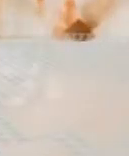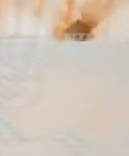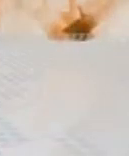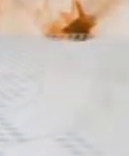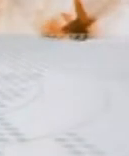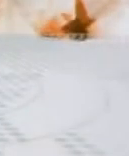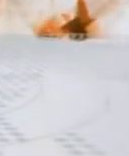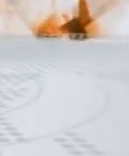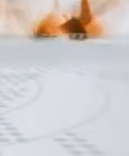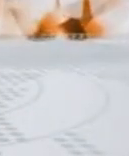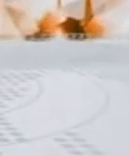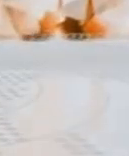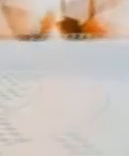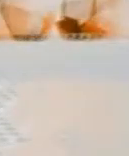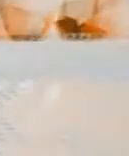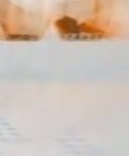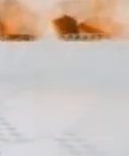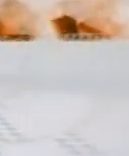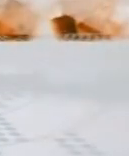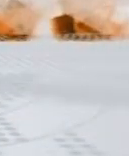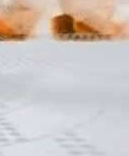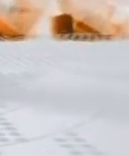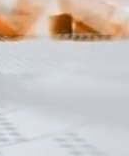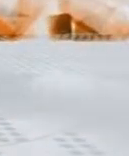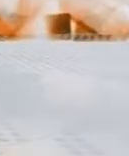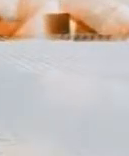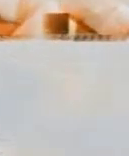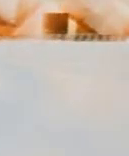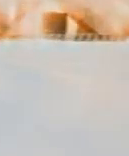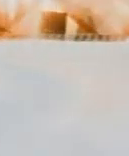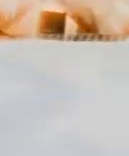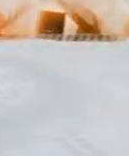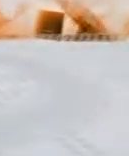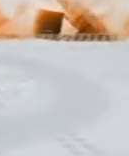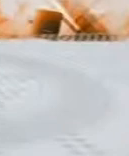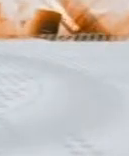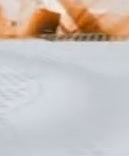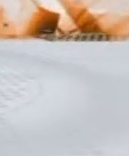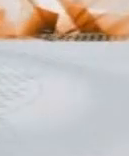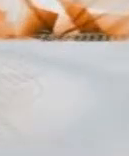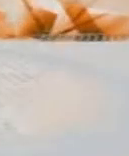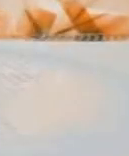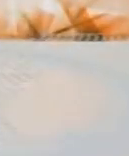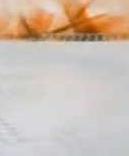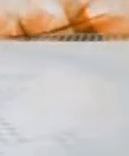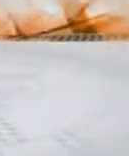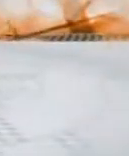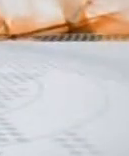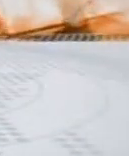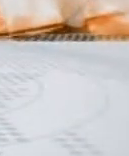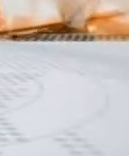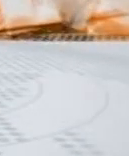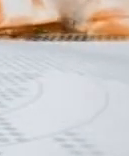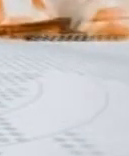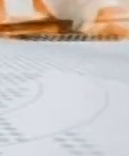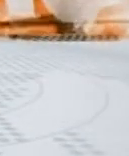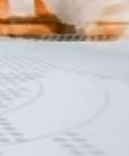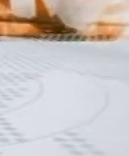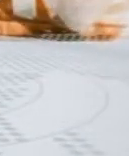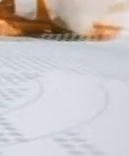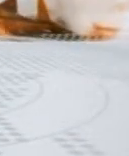información, favor comunicarse a los teléfonos 317-435-2037 o 432